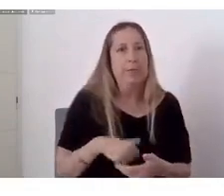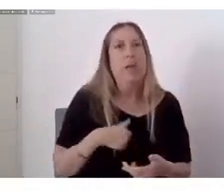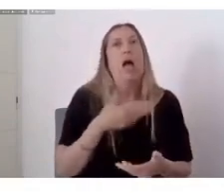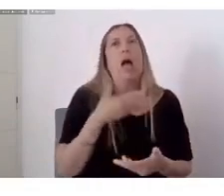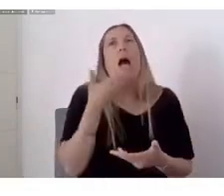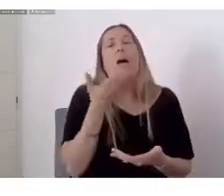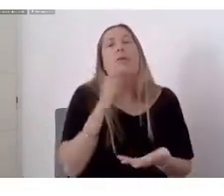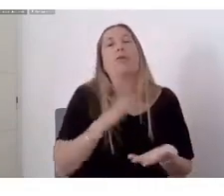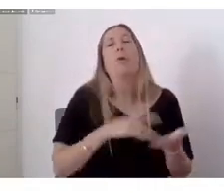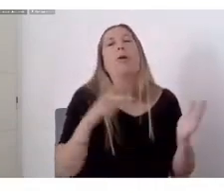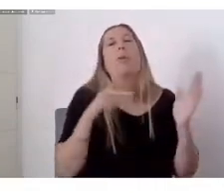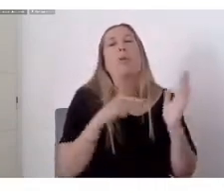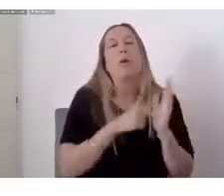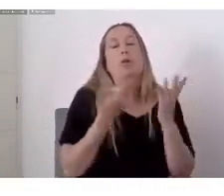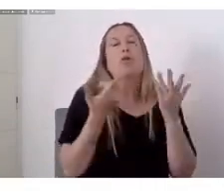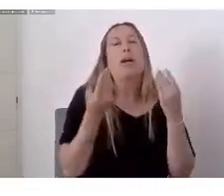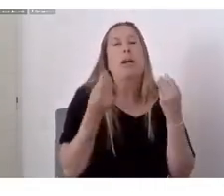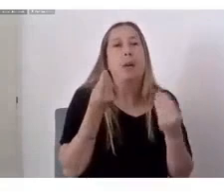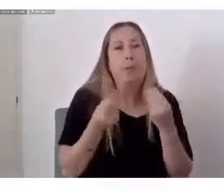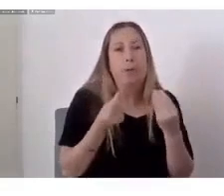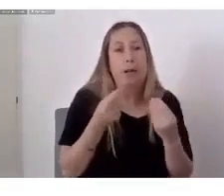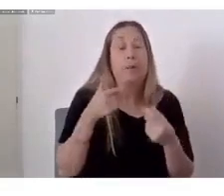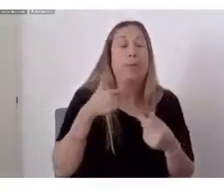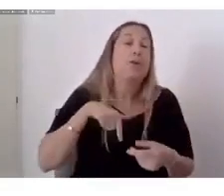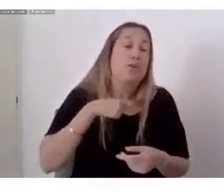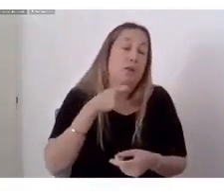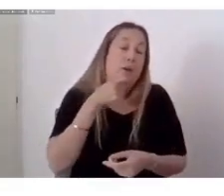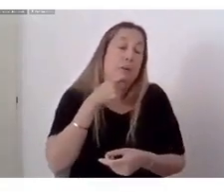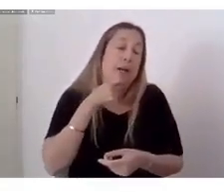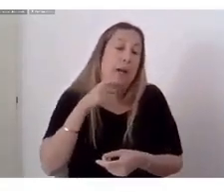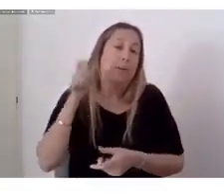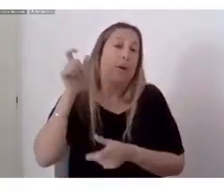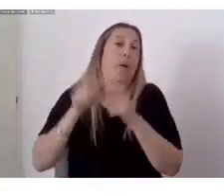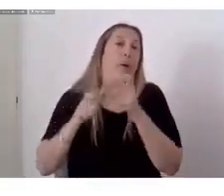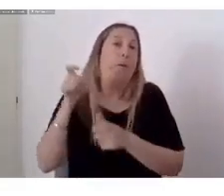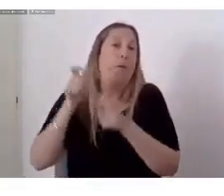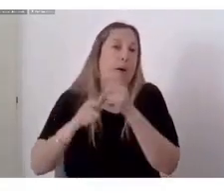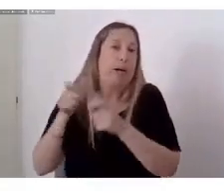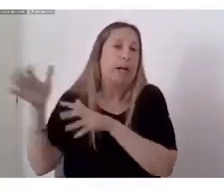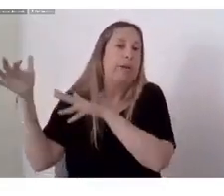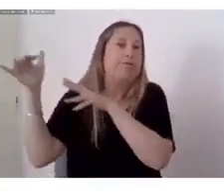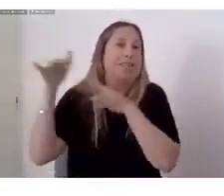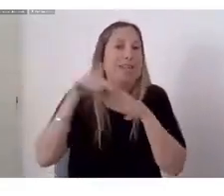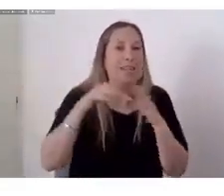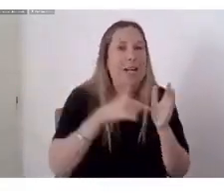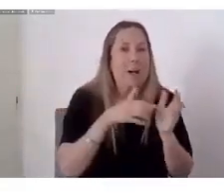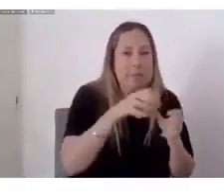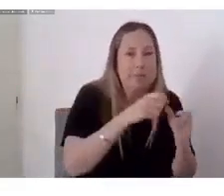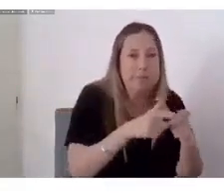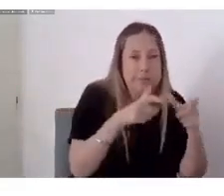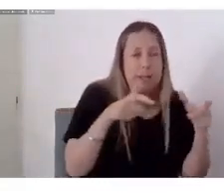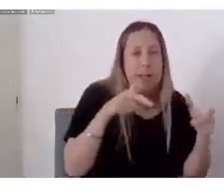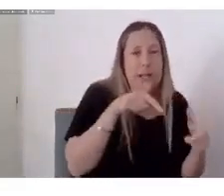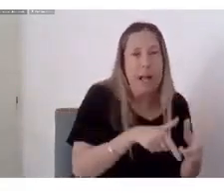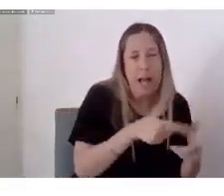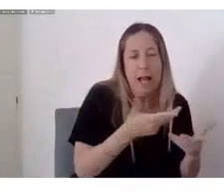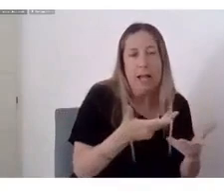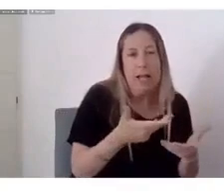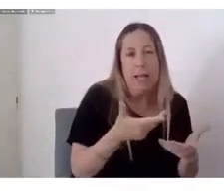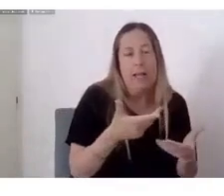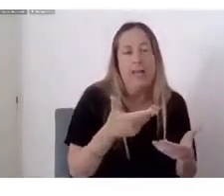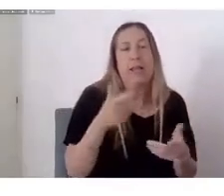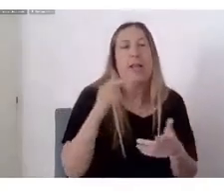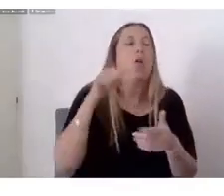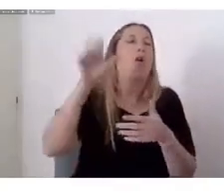Venimos todas aquellas Que emigramos De los pueblos Y esto es algo Que ya en agosto Yo lo dije Para una nota Que me hicieron Para Página 12 Era como